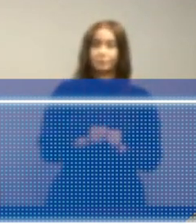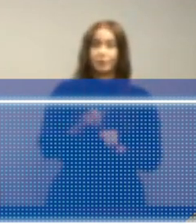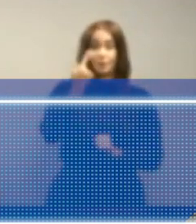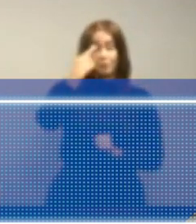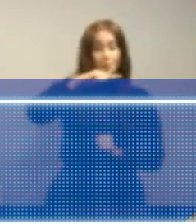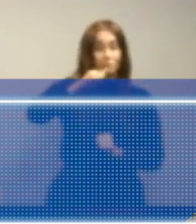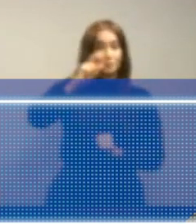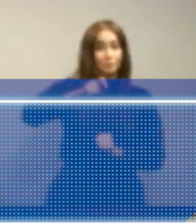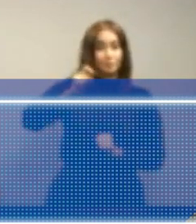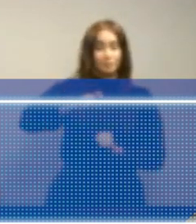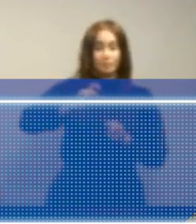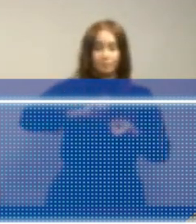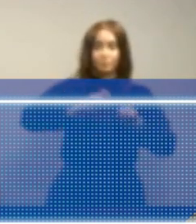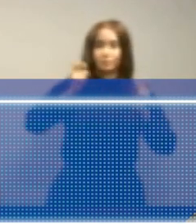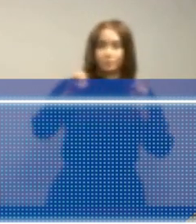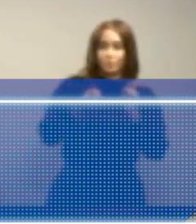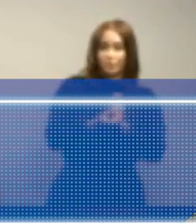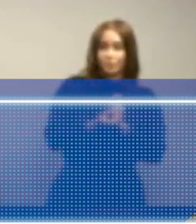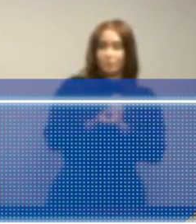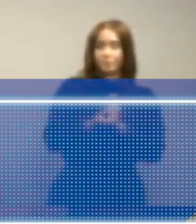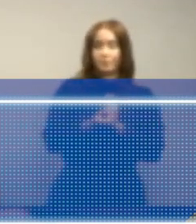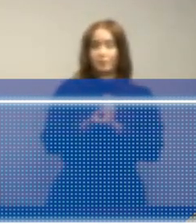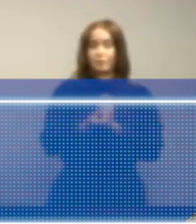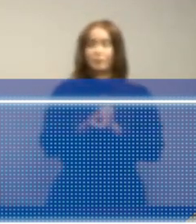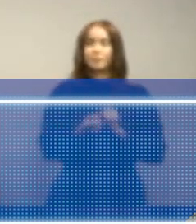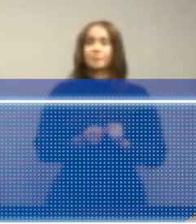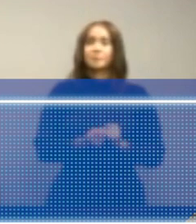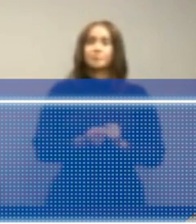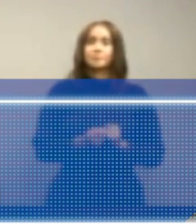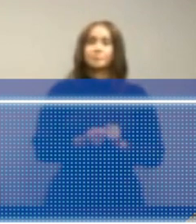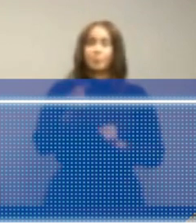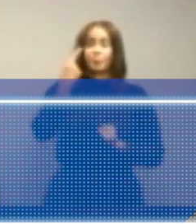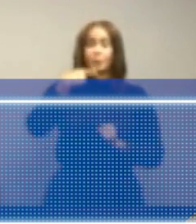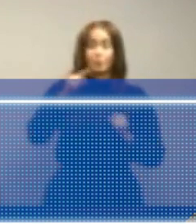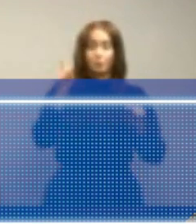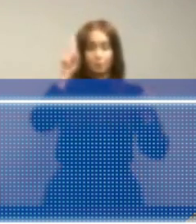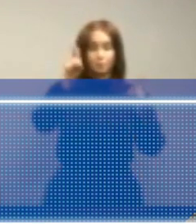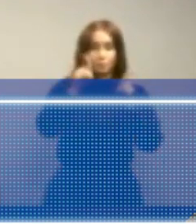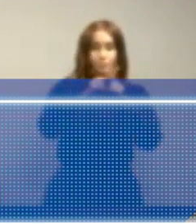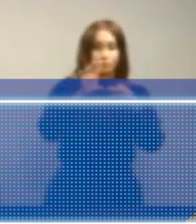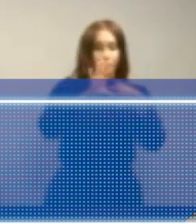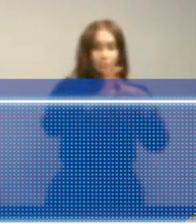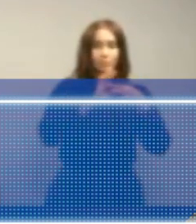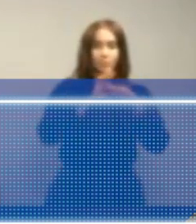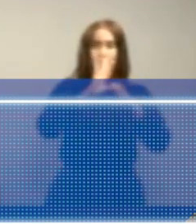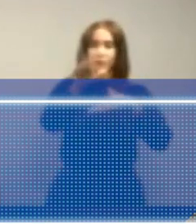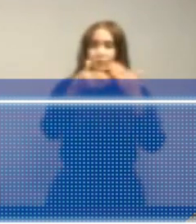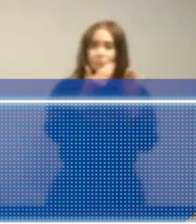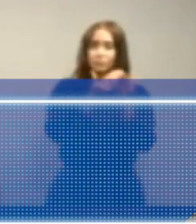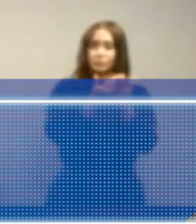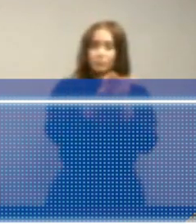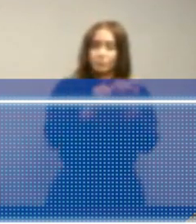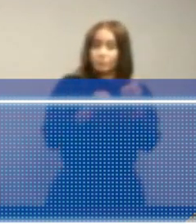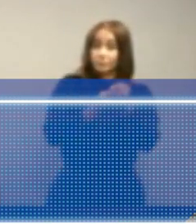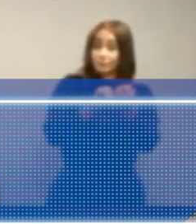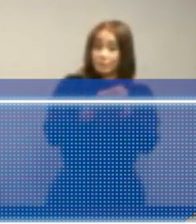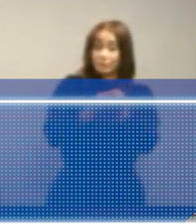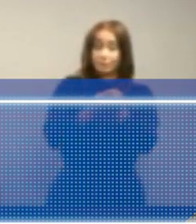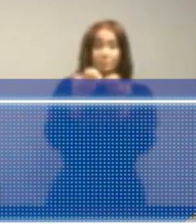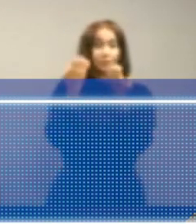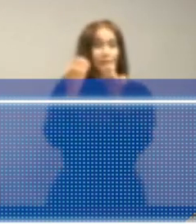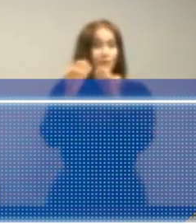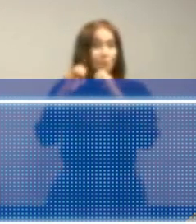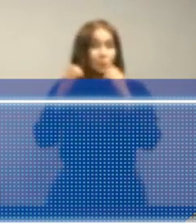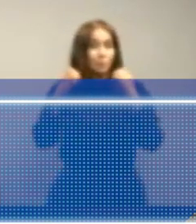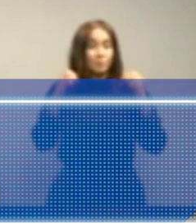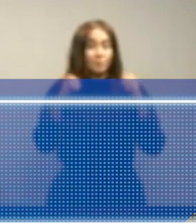prevención, las acciones de disuasión y las de reinserción de manera conjunta y coordinada. Y esto requiere un esfuerzo colectivo